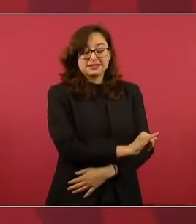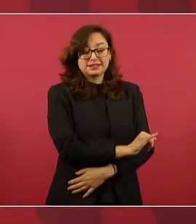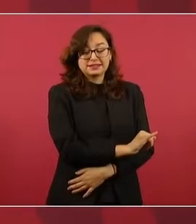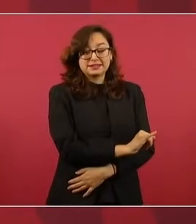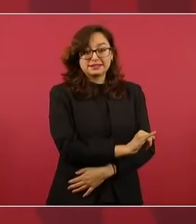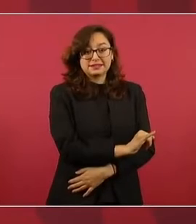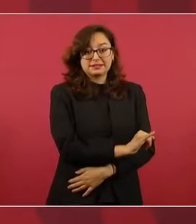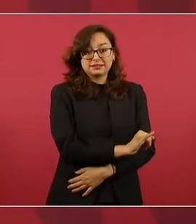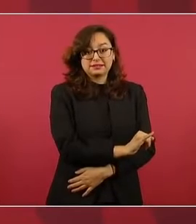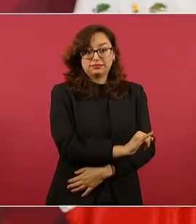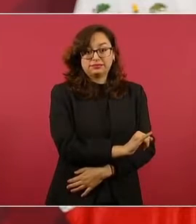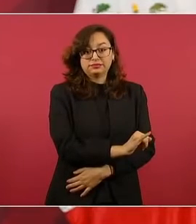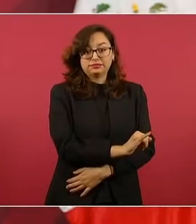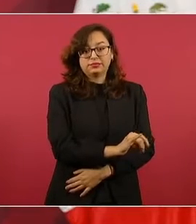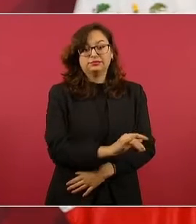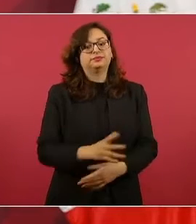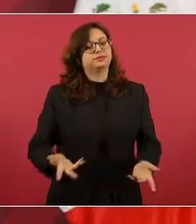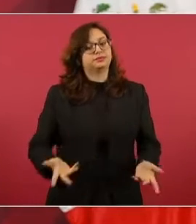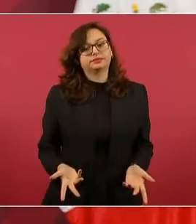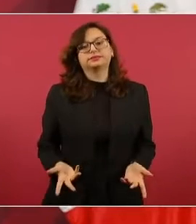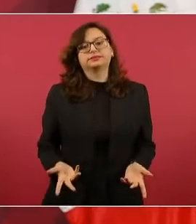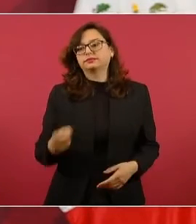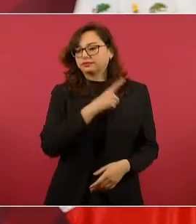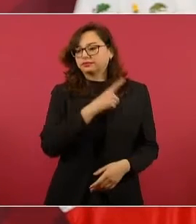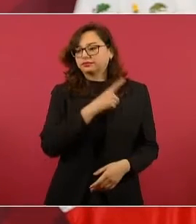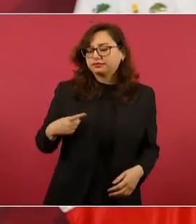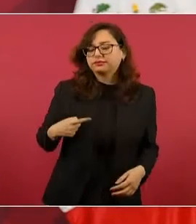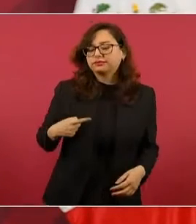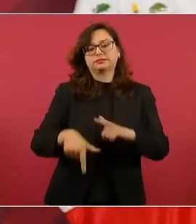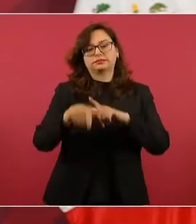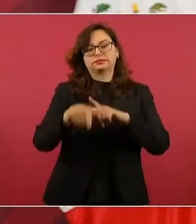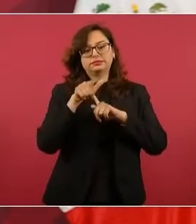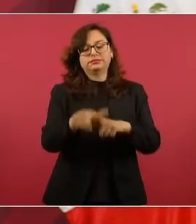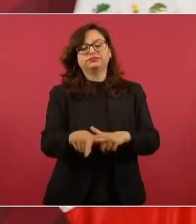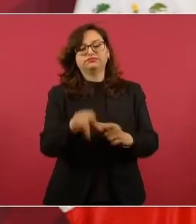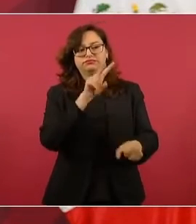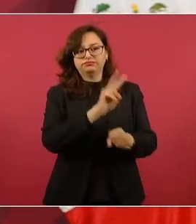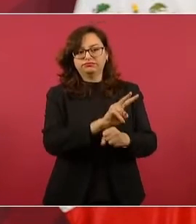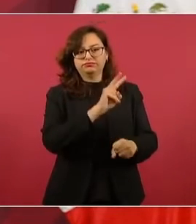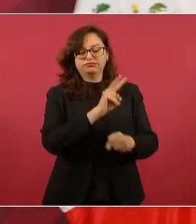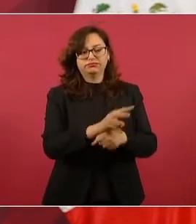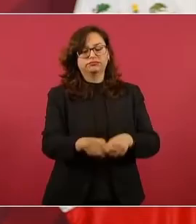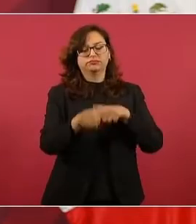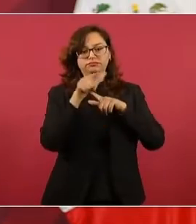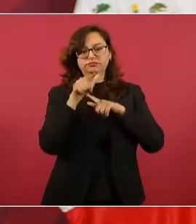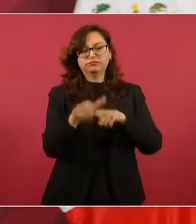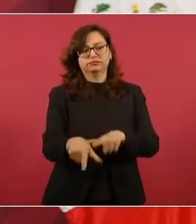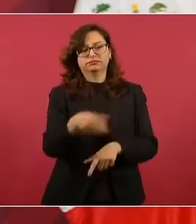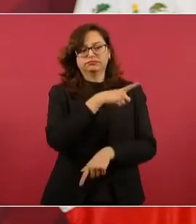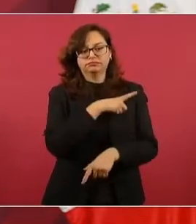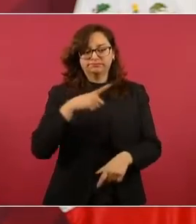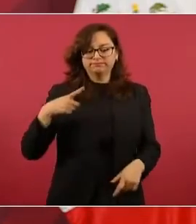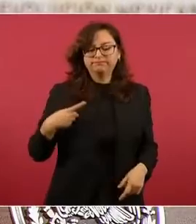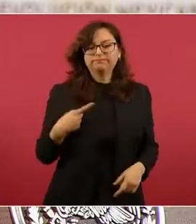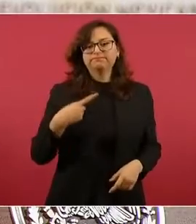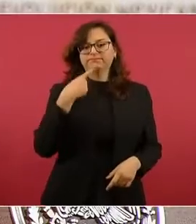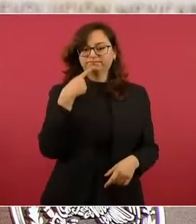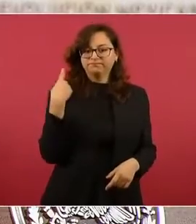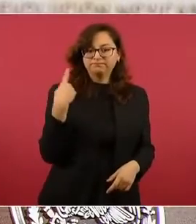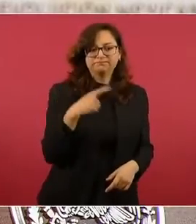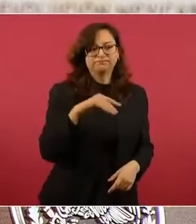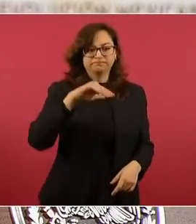Eso se tiene que seguir combatiendo, acabar con